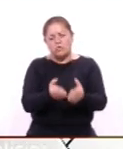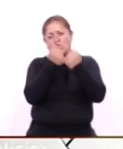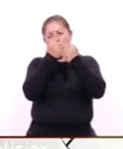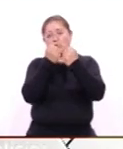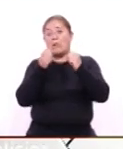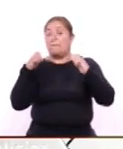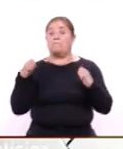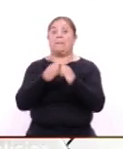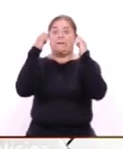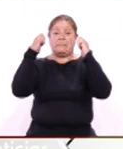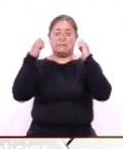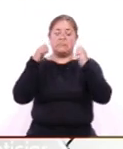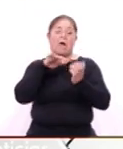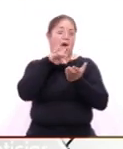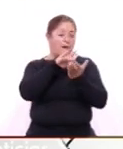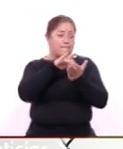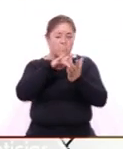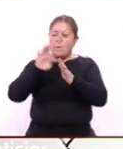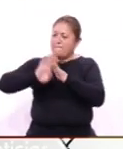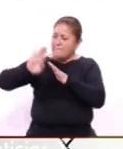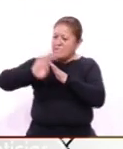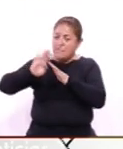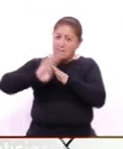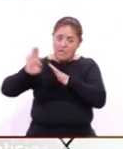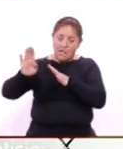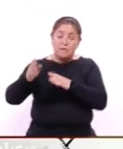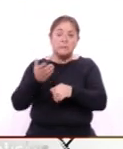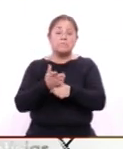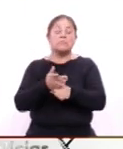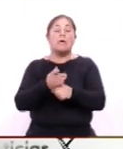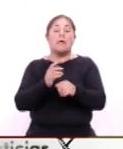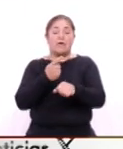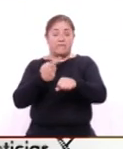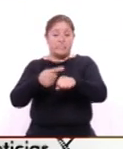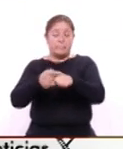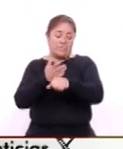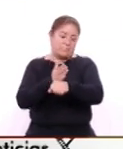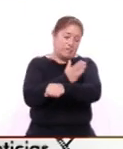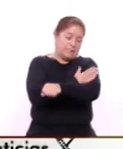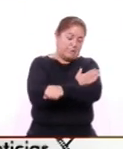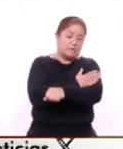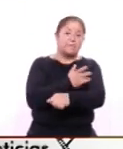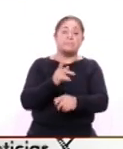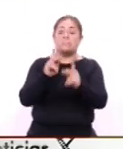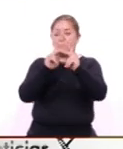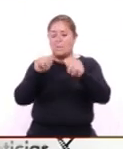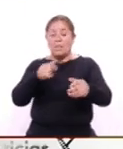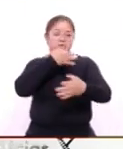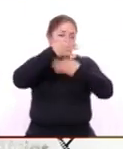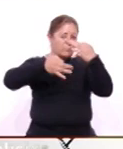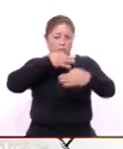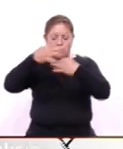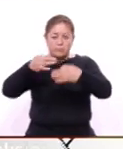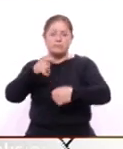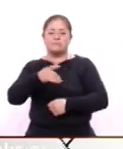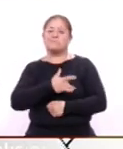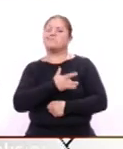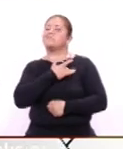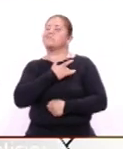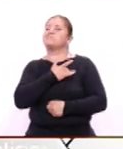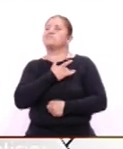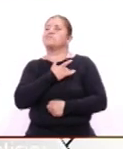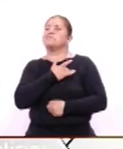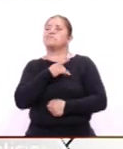emergencias apoyo a los migrantes prevención de enfermedades promoviendo la paz y estando en los momentos